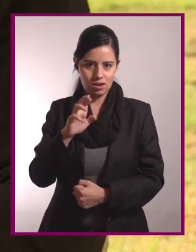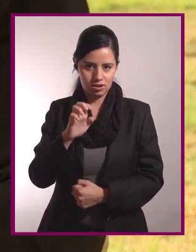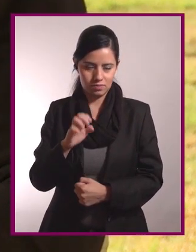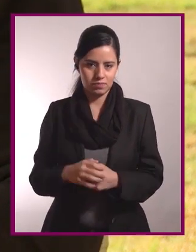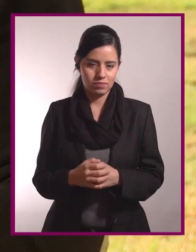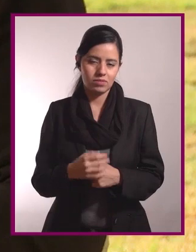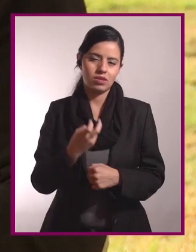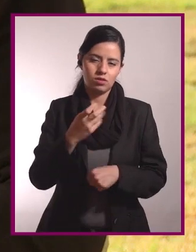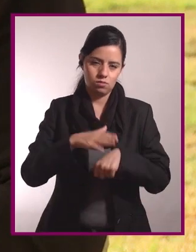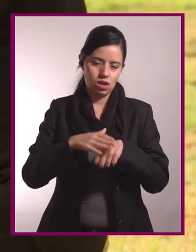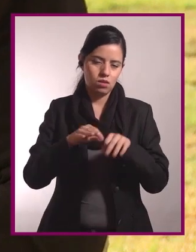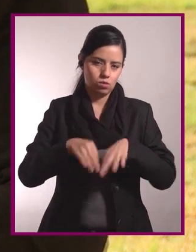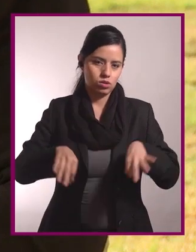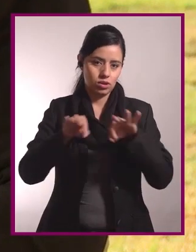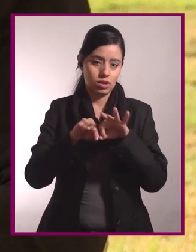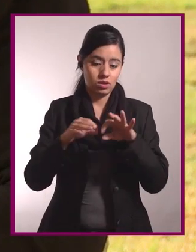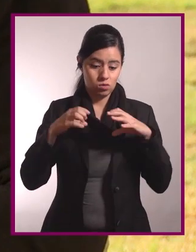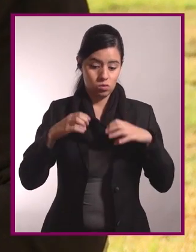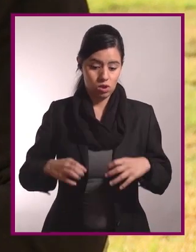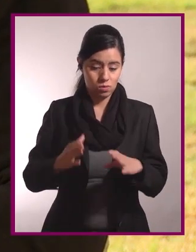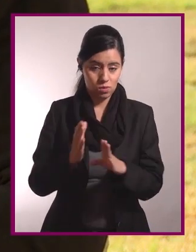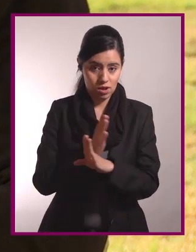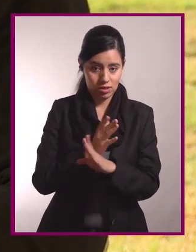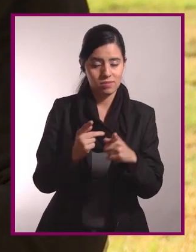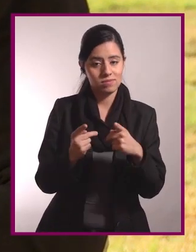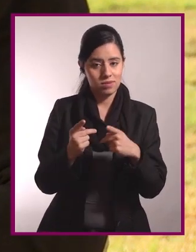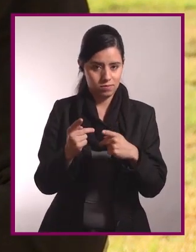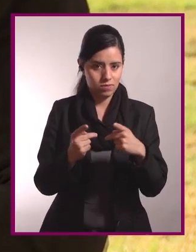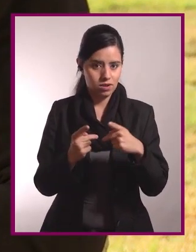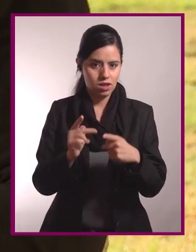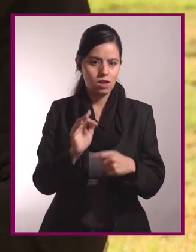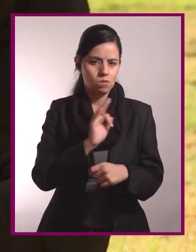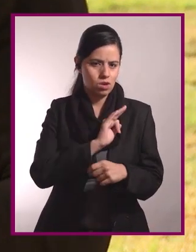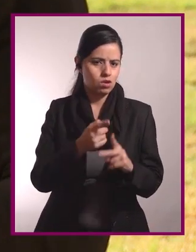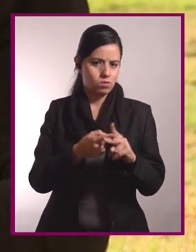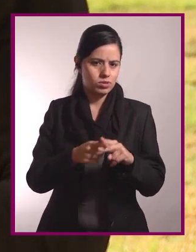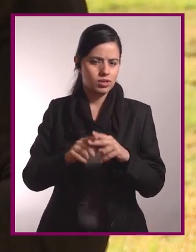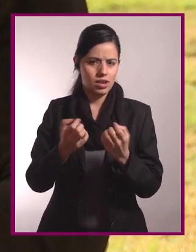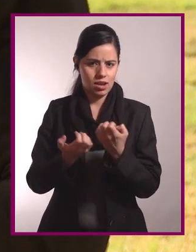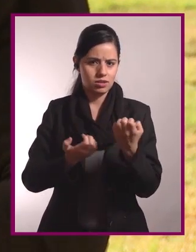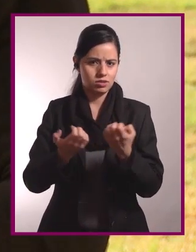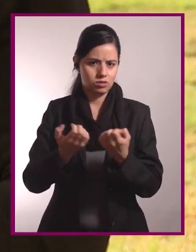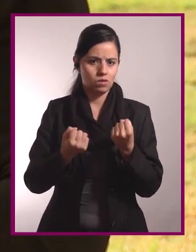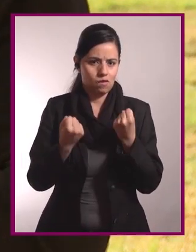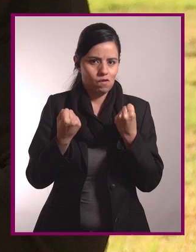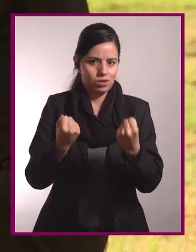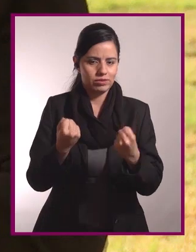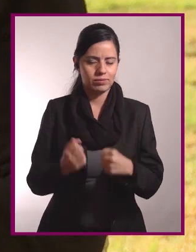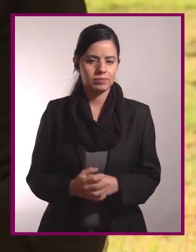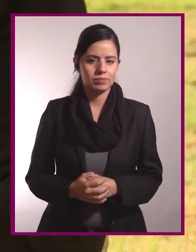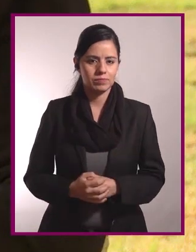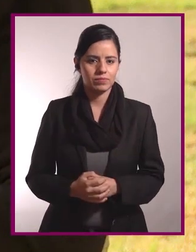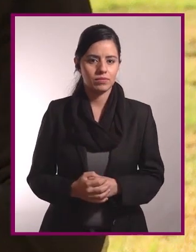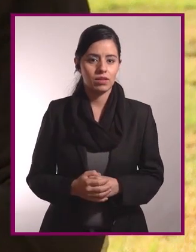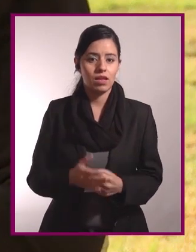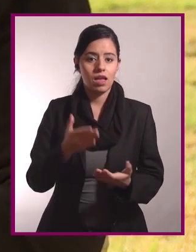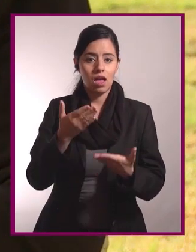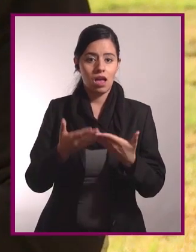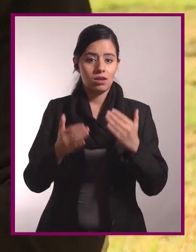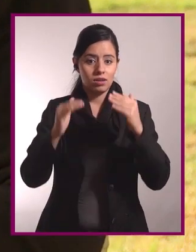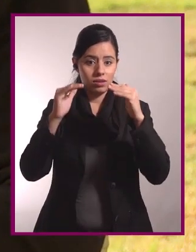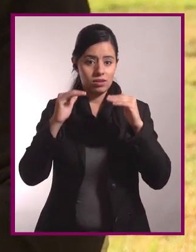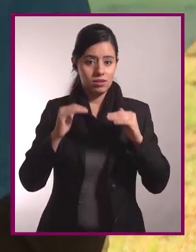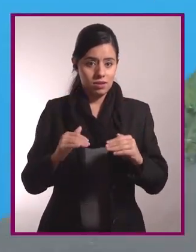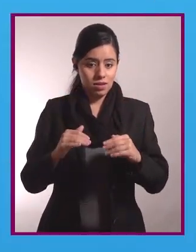los famosos desgarros. Eso es lo más importante, o preparar el cuerpo para poder empezar a hacer un